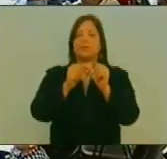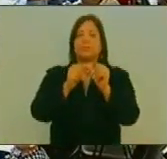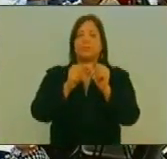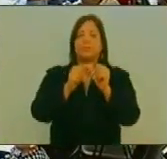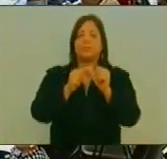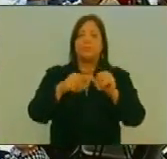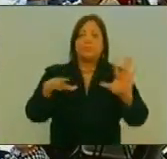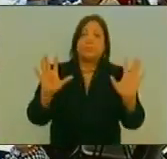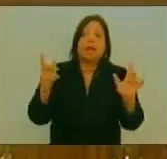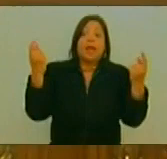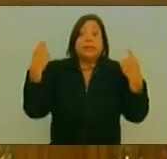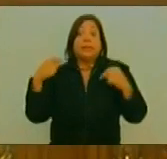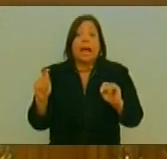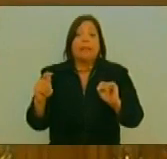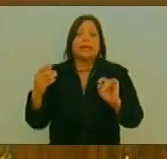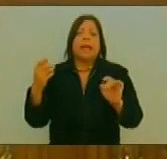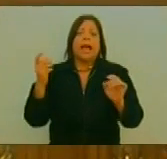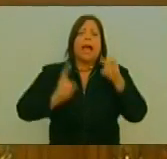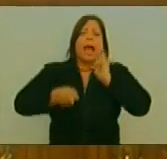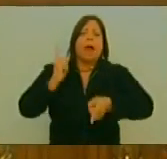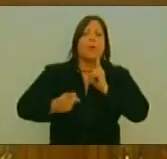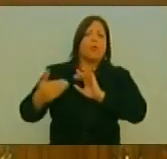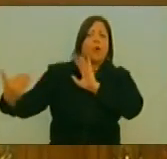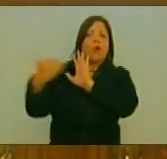Quien Intenta En Este Momento